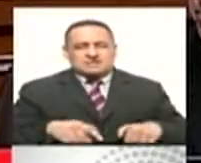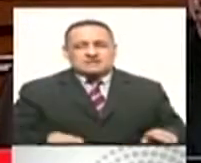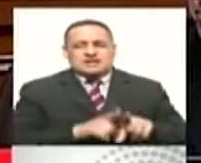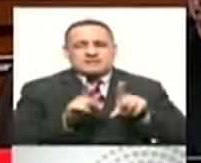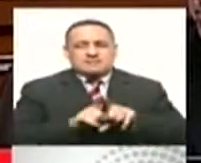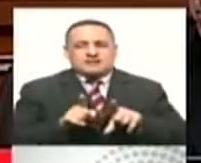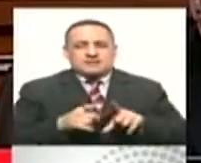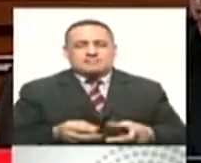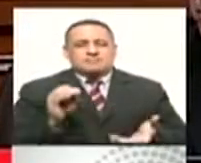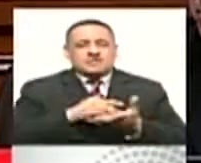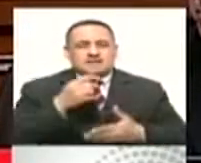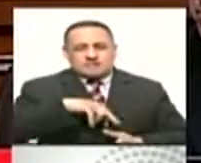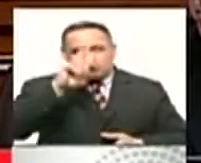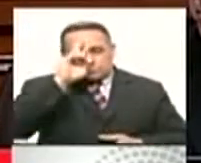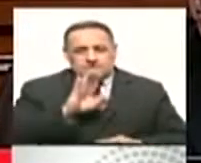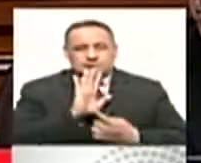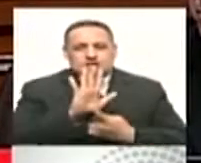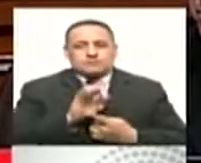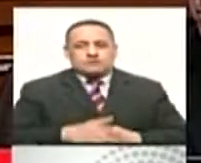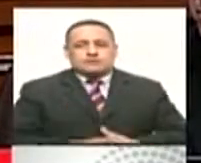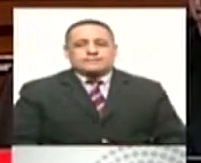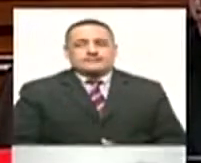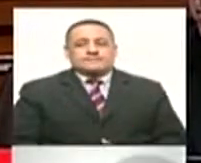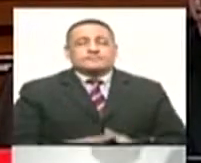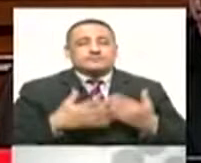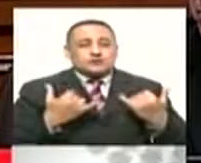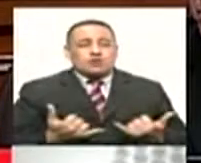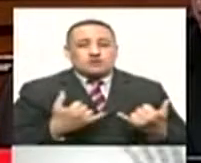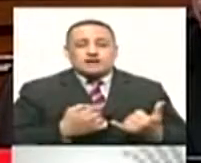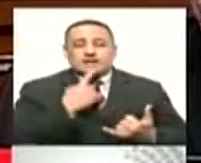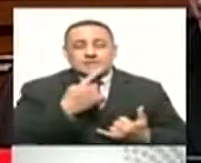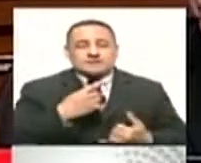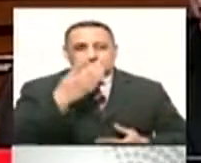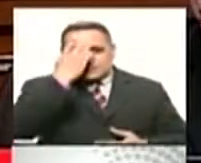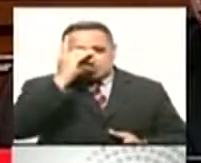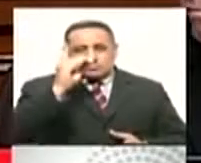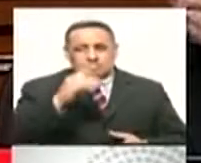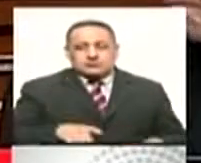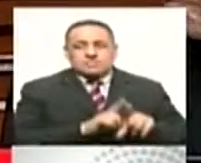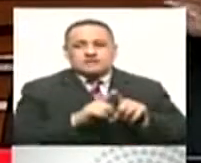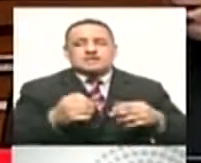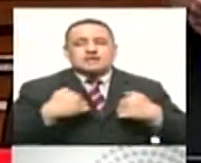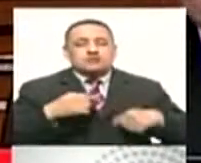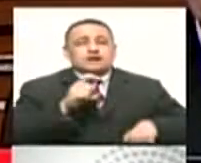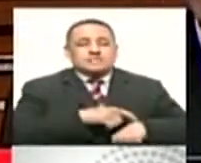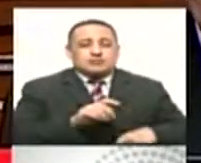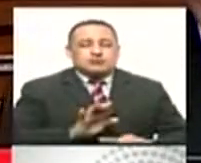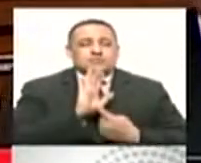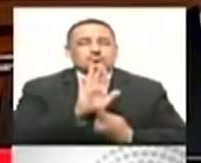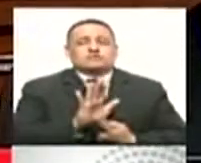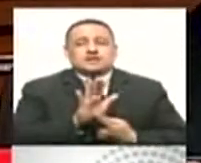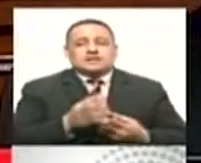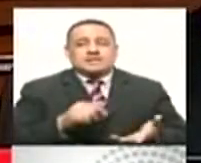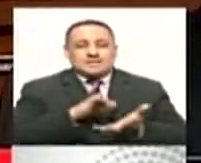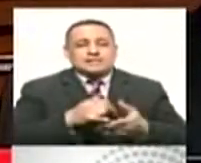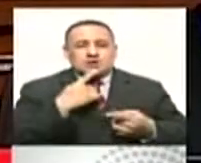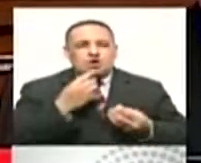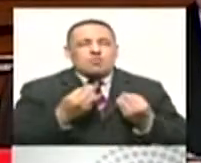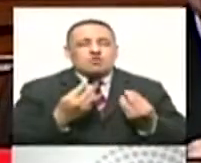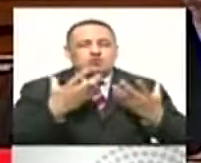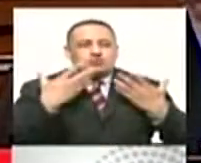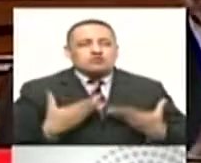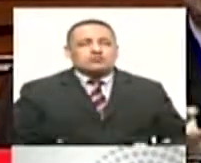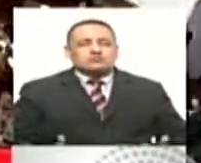están haciendo uso, digamos, del poder que le hemos dado los ciudadanos. Y acá